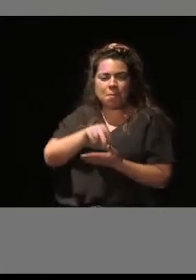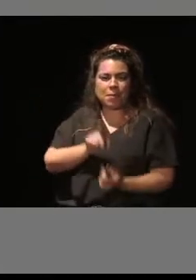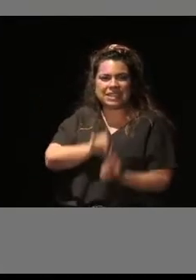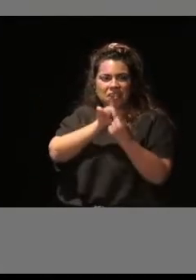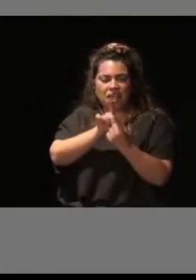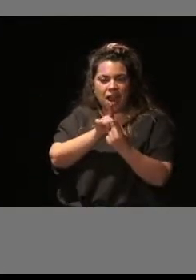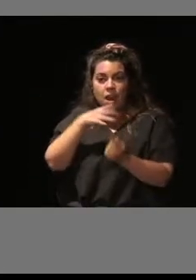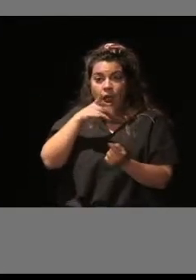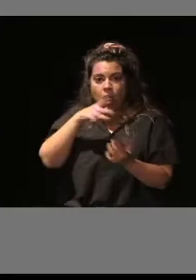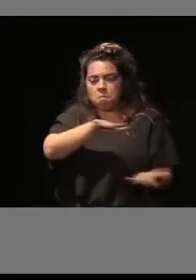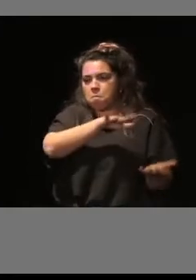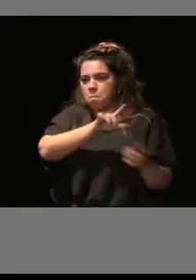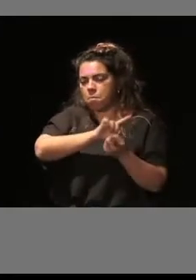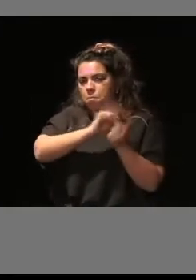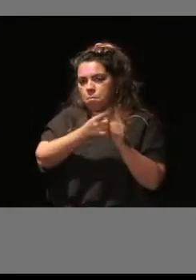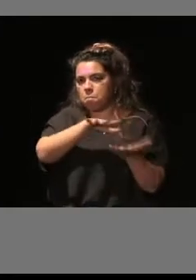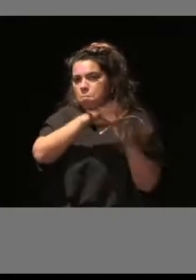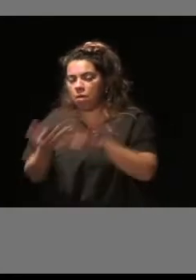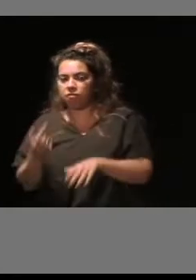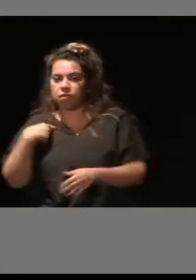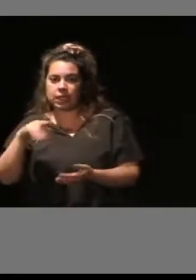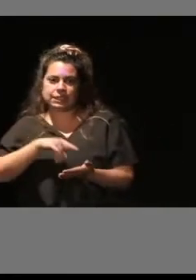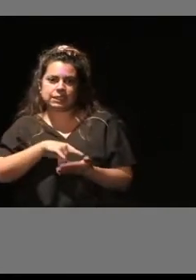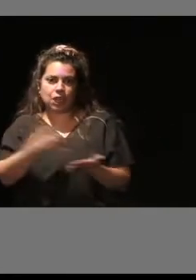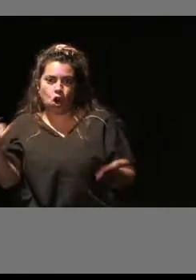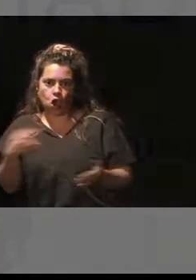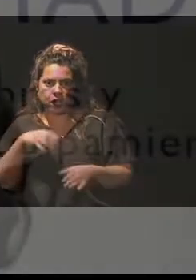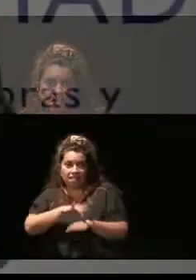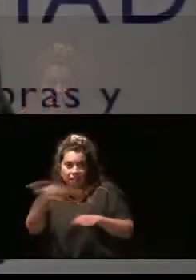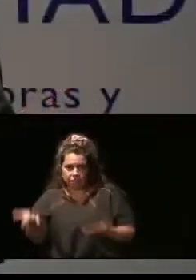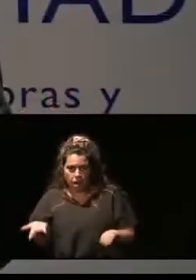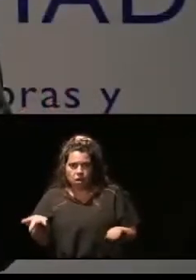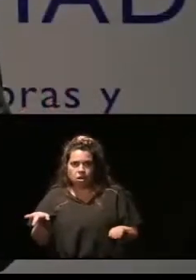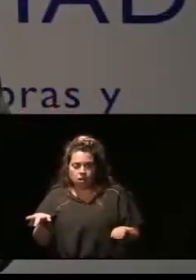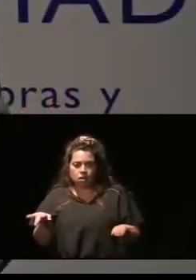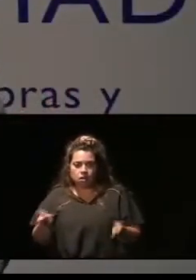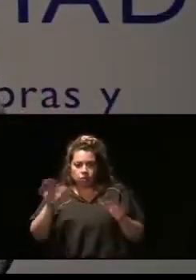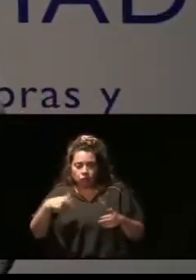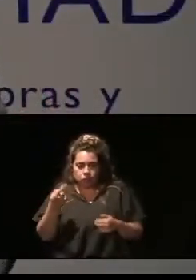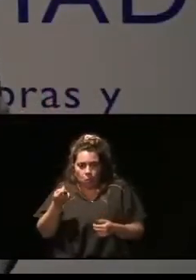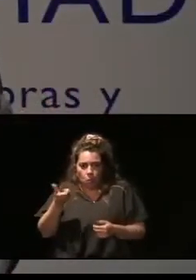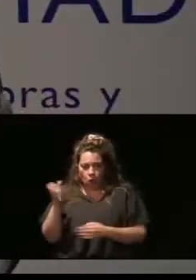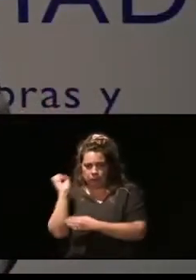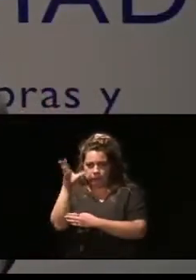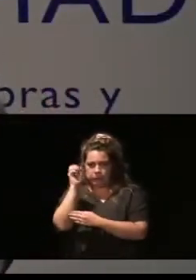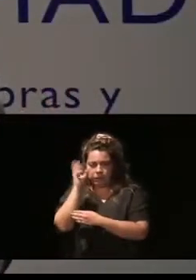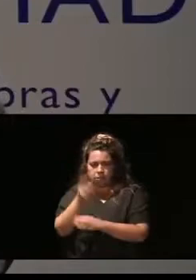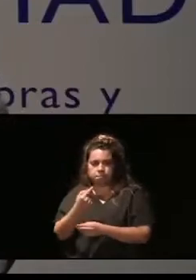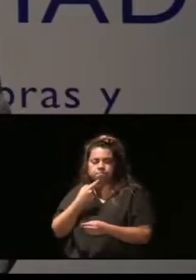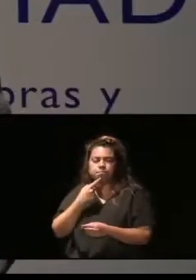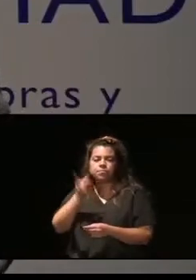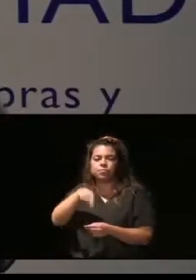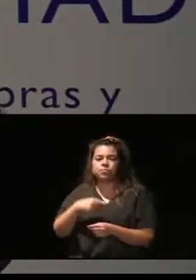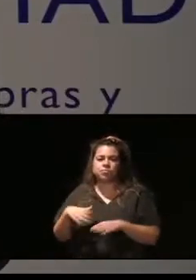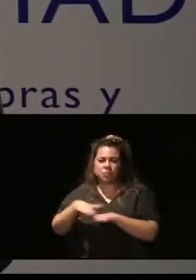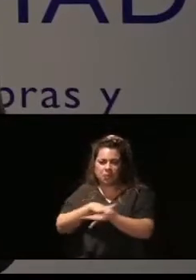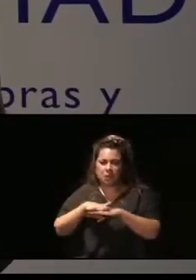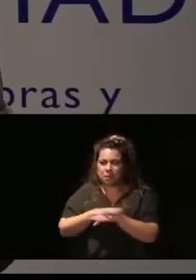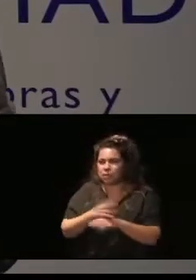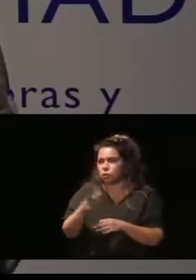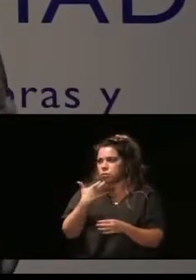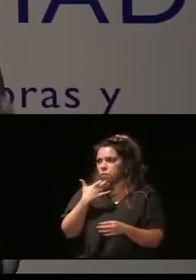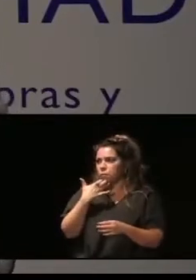prestando de manera tecnológica y de manera digital. Por lo tanto, se introducían también nociones sobre la banca digital, pues cómo